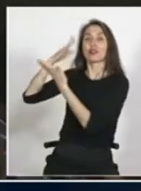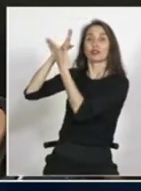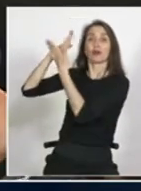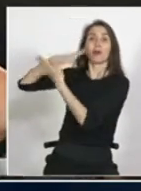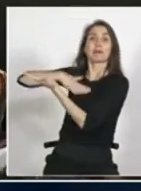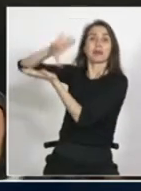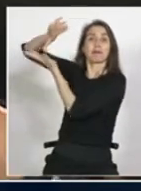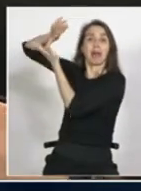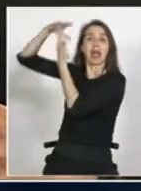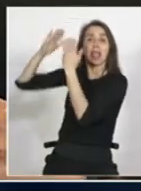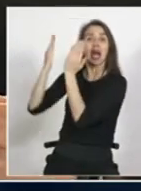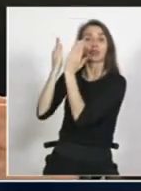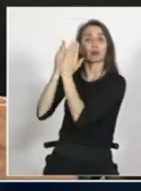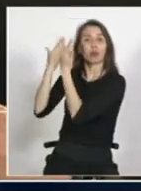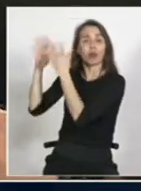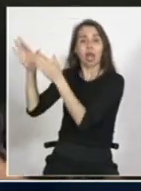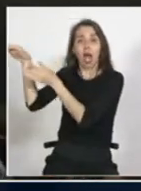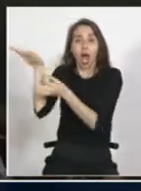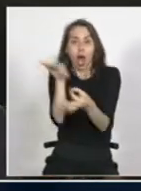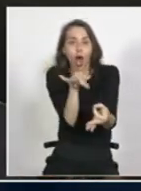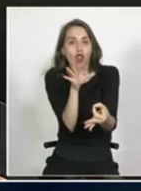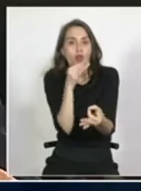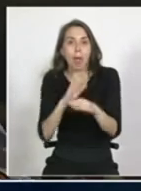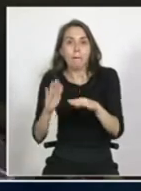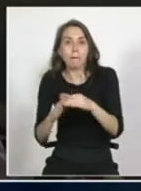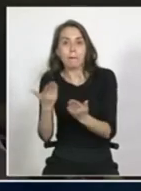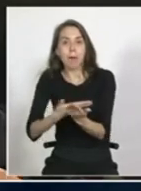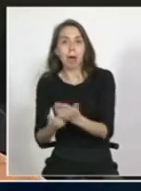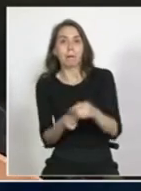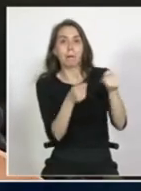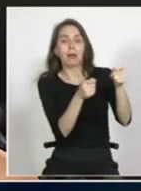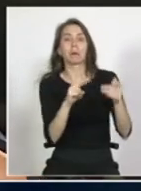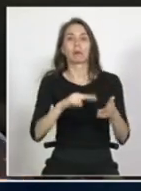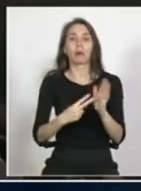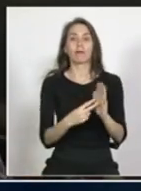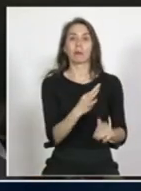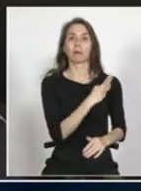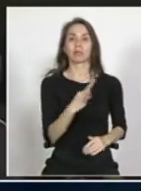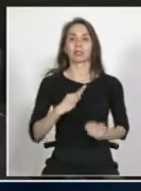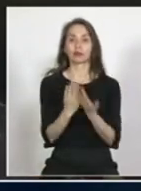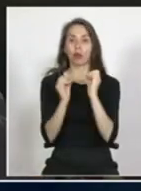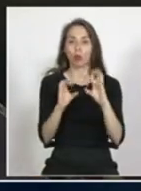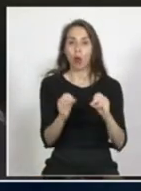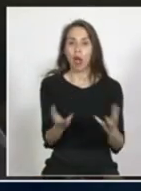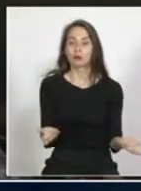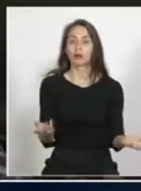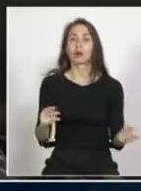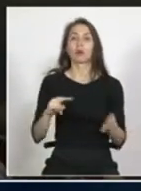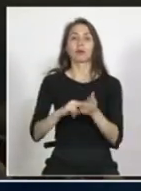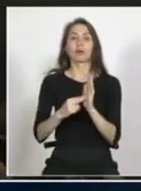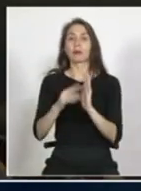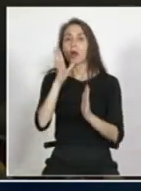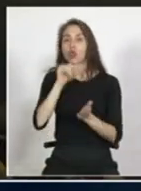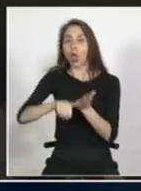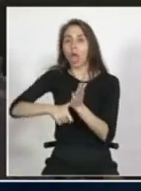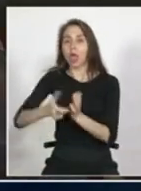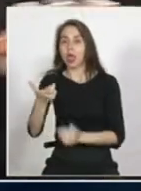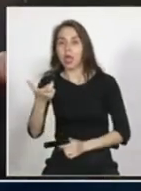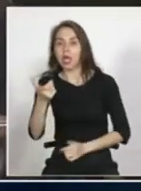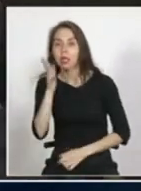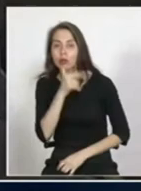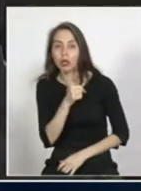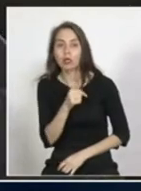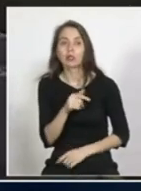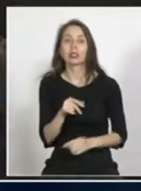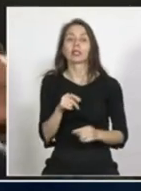que tengan la matrícula provisoria que entreguen el Mineduc, tienen problemas en el acceso en relación a que no tienen un RUN, problemas que, por ejemplo, en el área